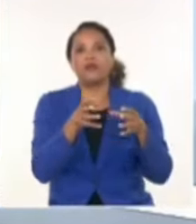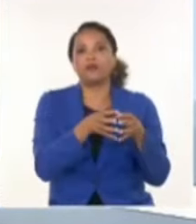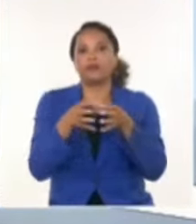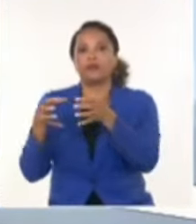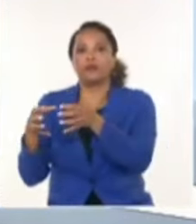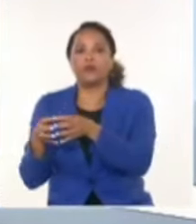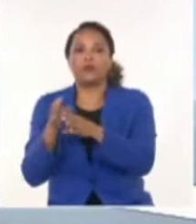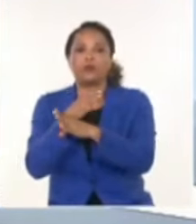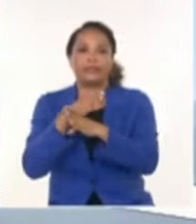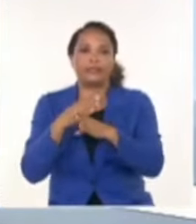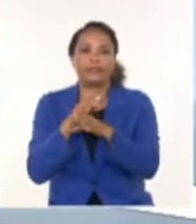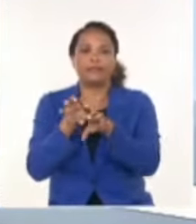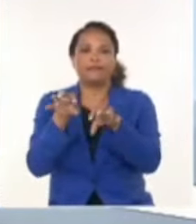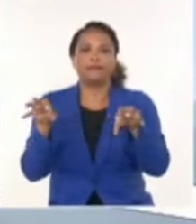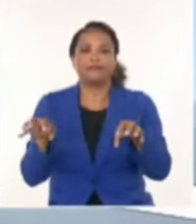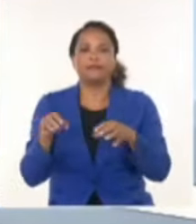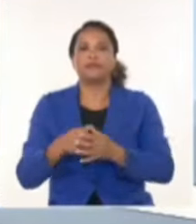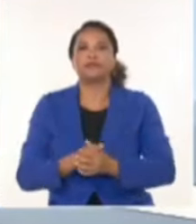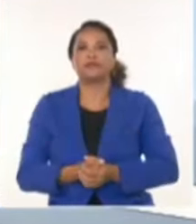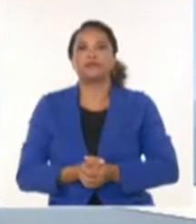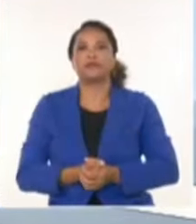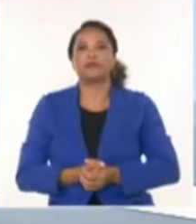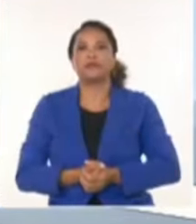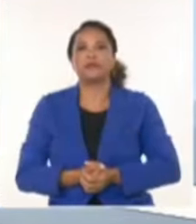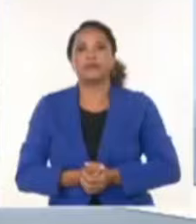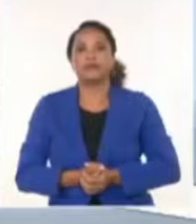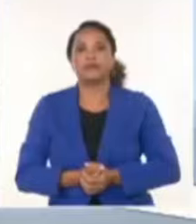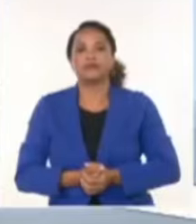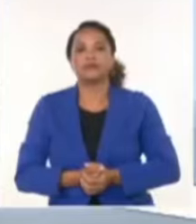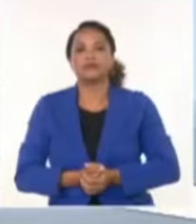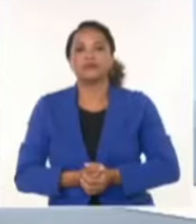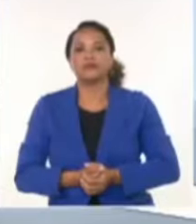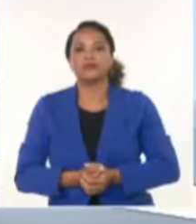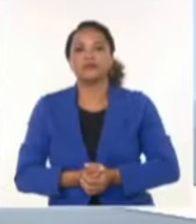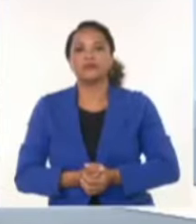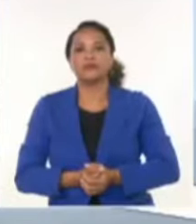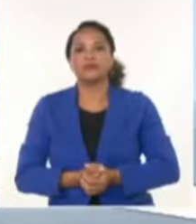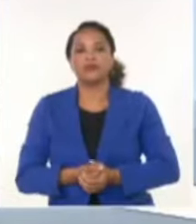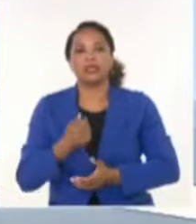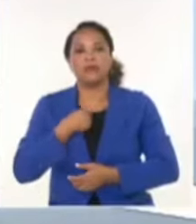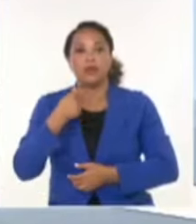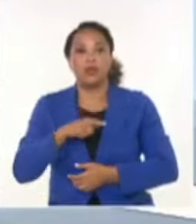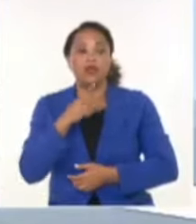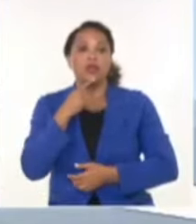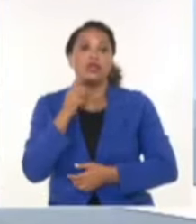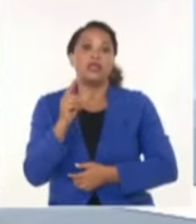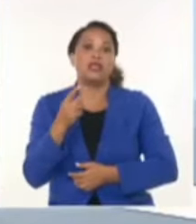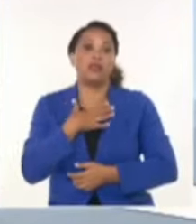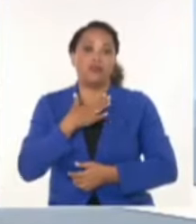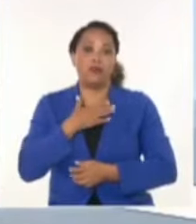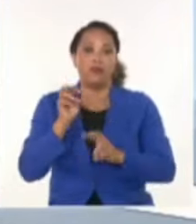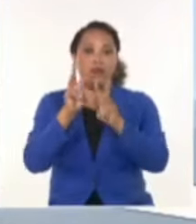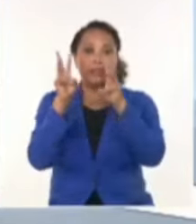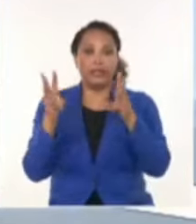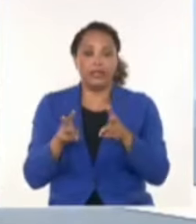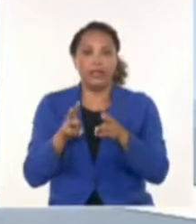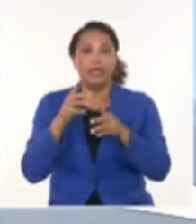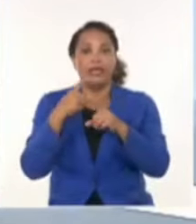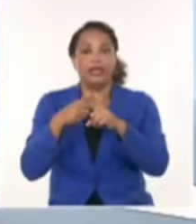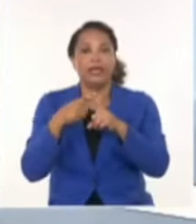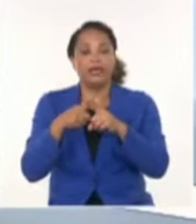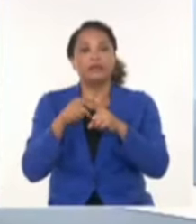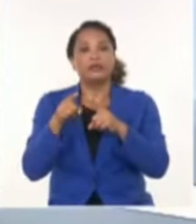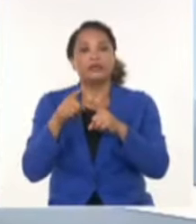que se amplifican más que otras. Y en esto de narrativa, nótese que si el dueño de X, de manera confesa y con gran activismo,